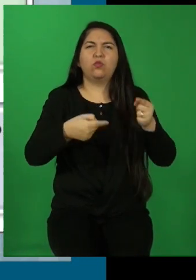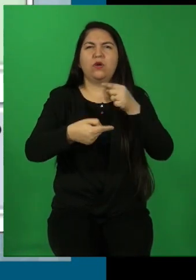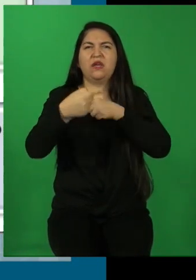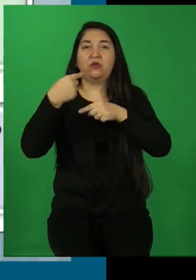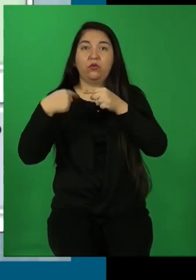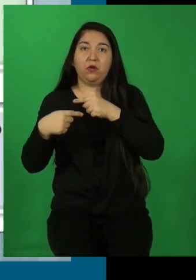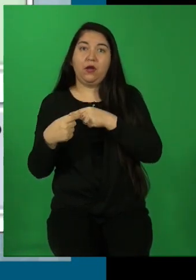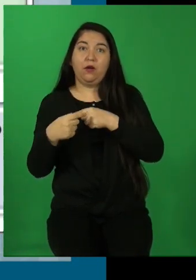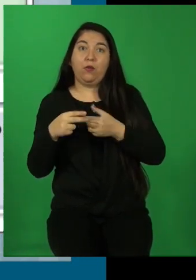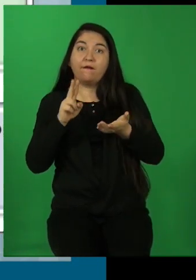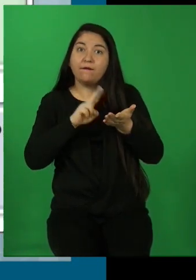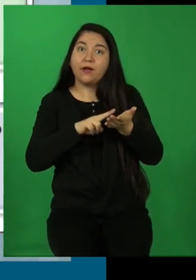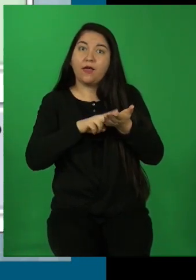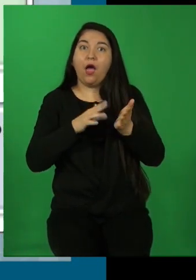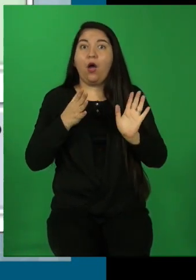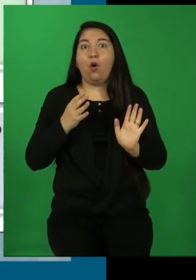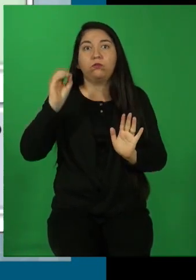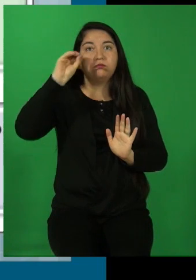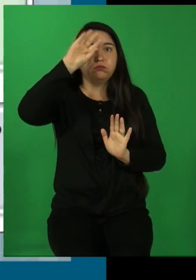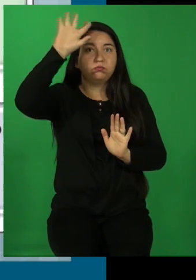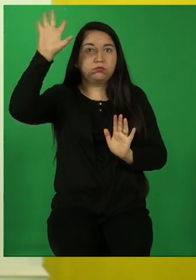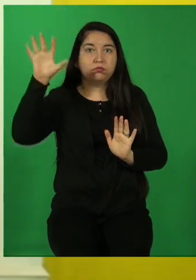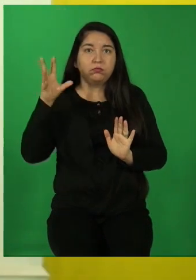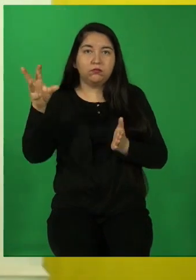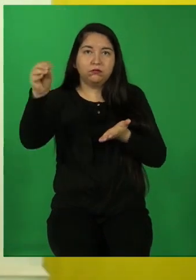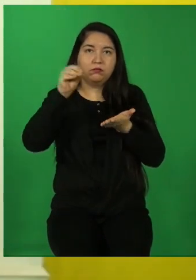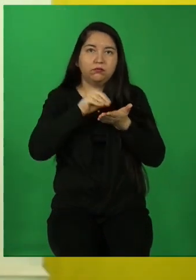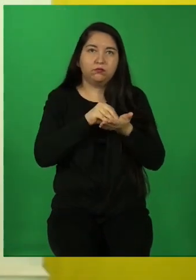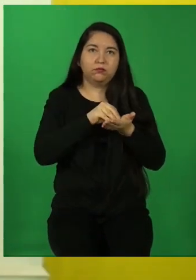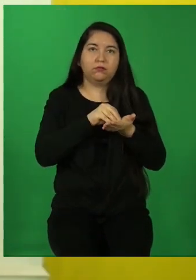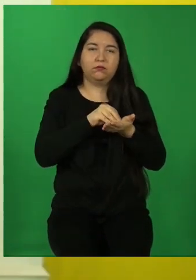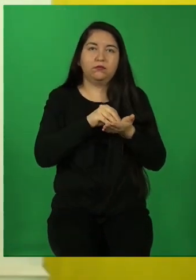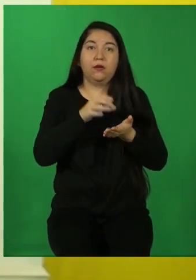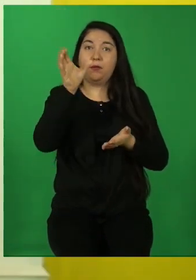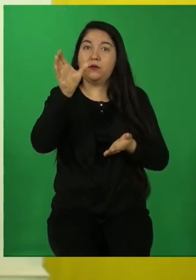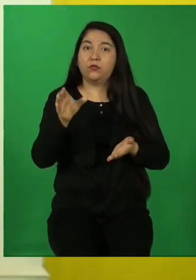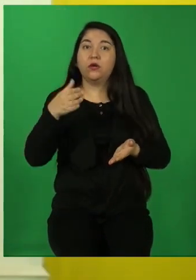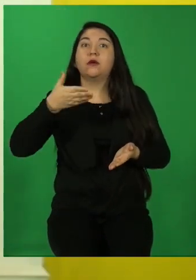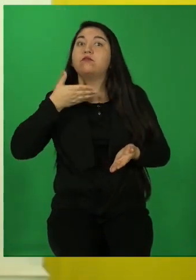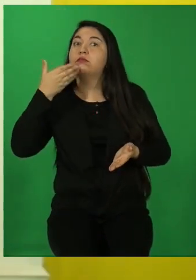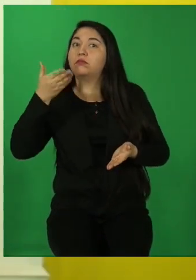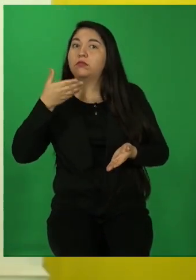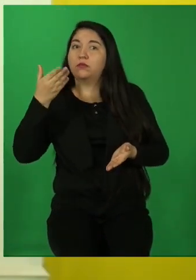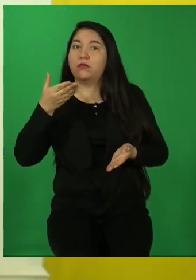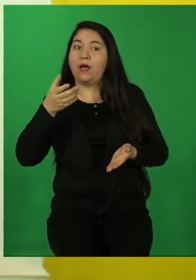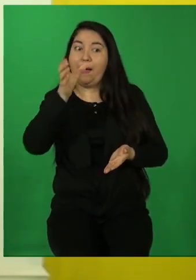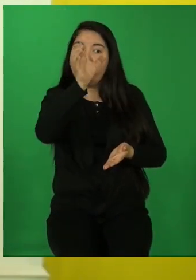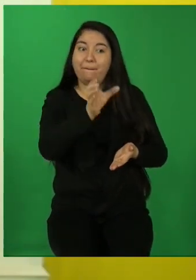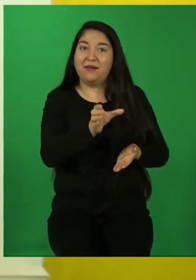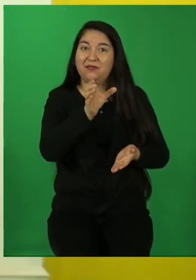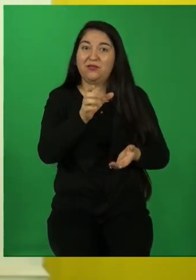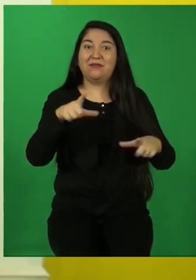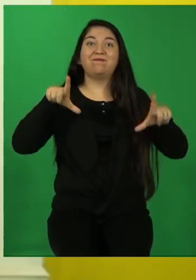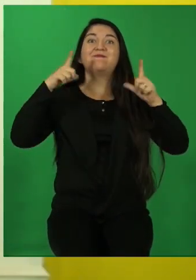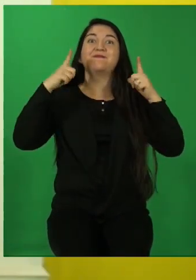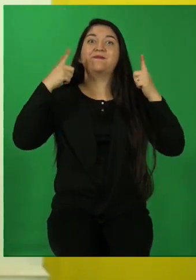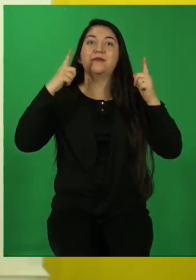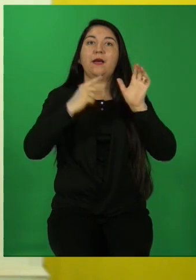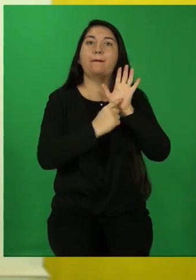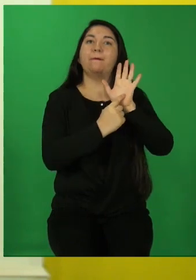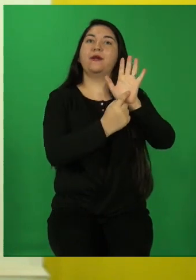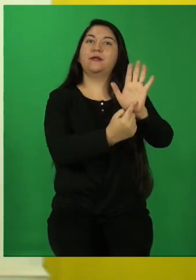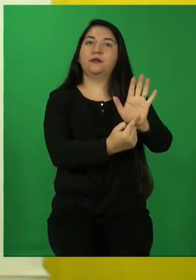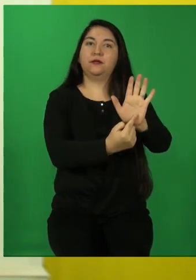puede ser real o ficticia. El narrador presenta los personajes según su